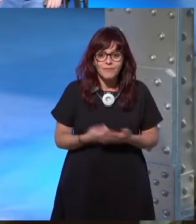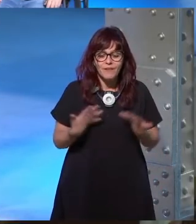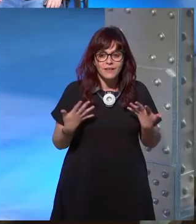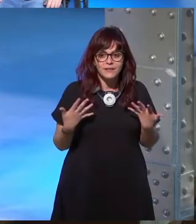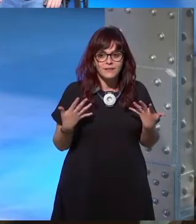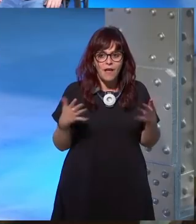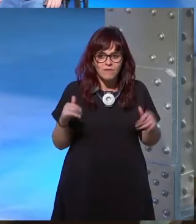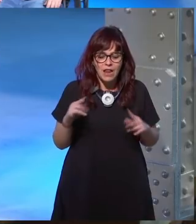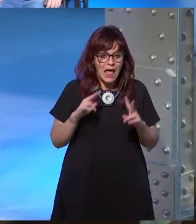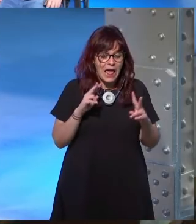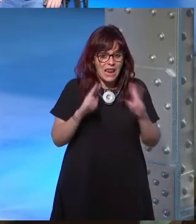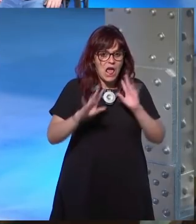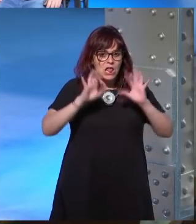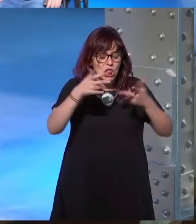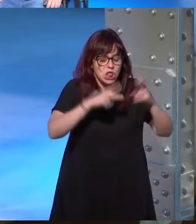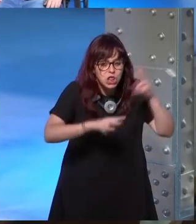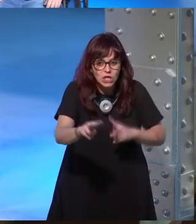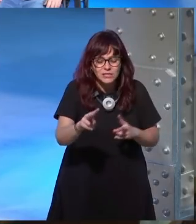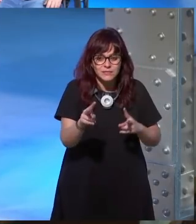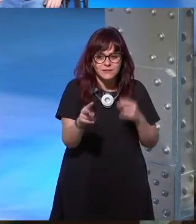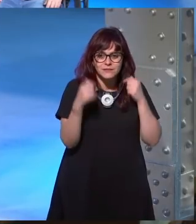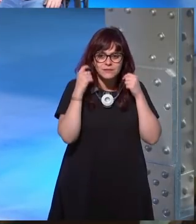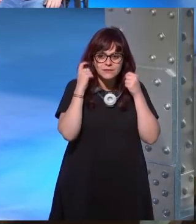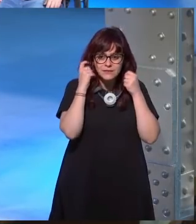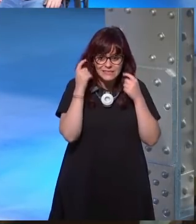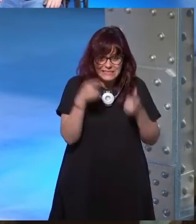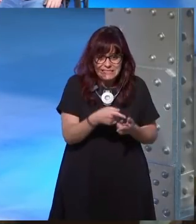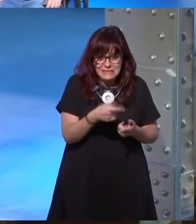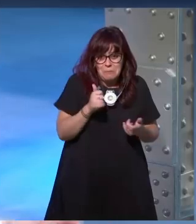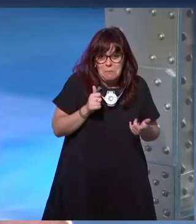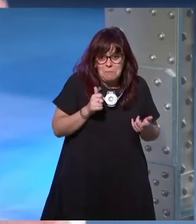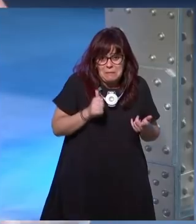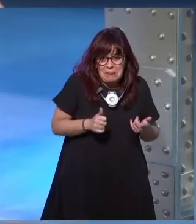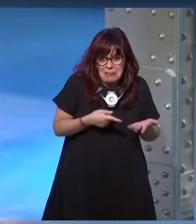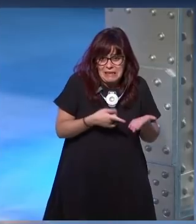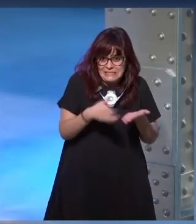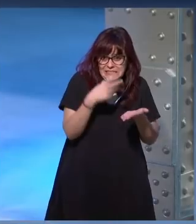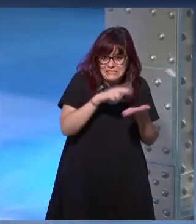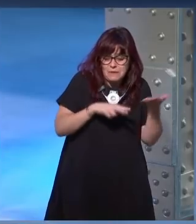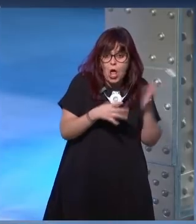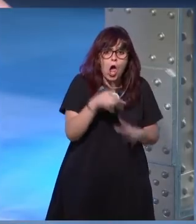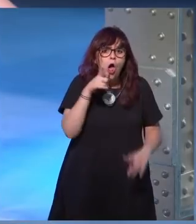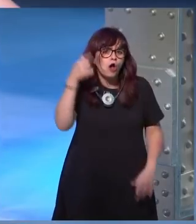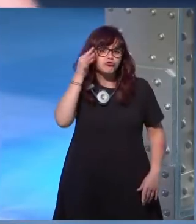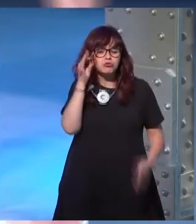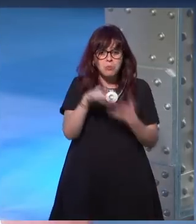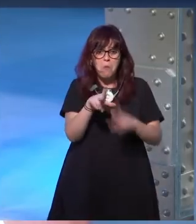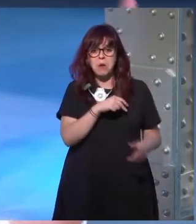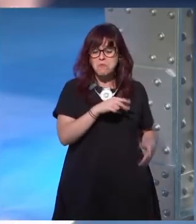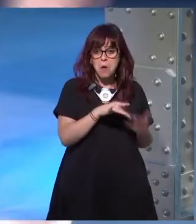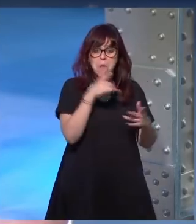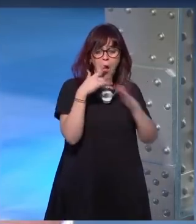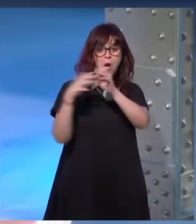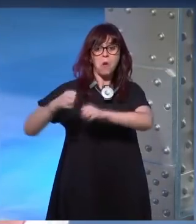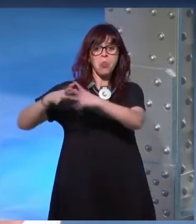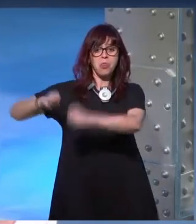y la reacción de estos tíos que escribían estas estos pestiños eran las tías se iban los premios porque se ponen de